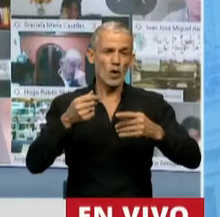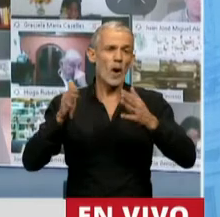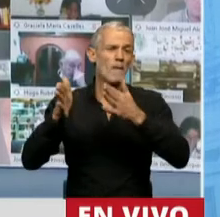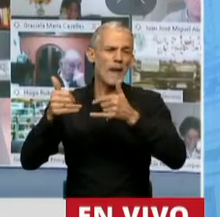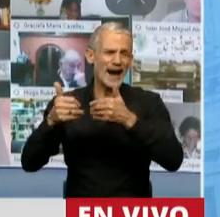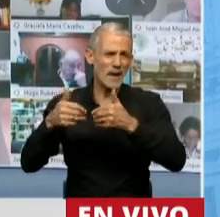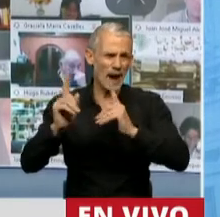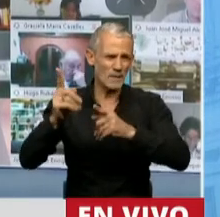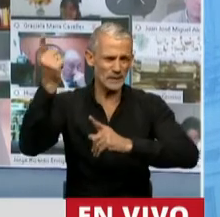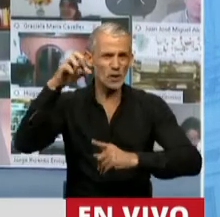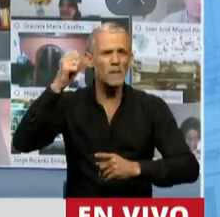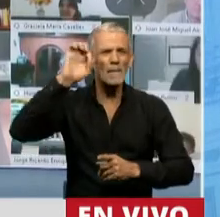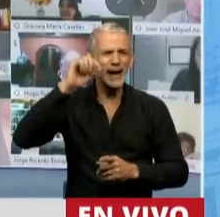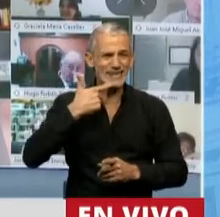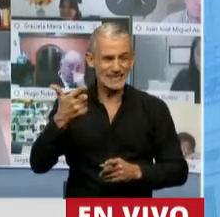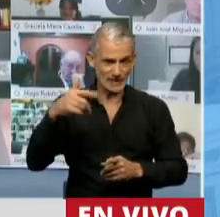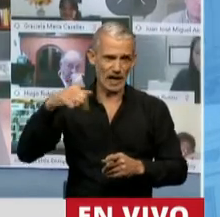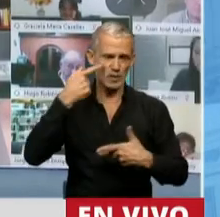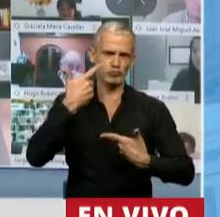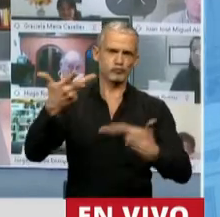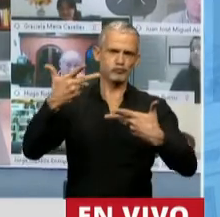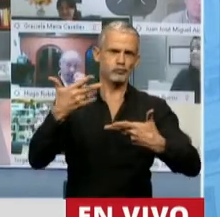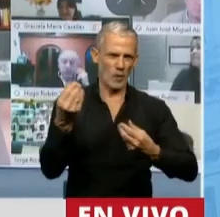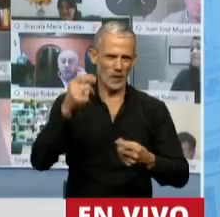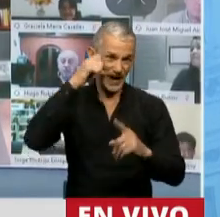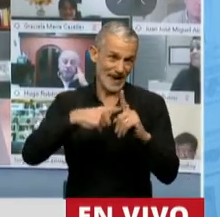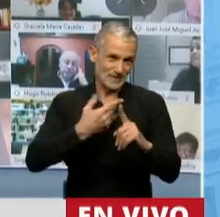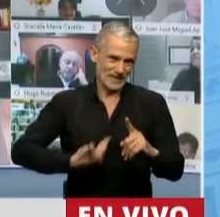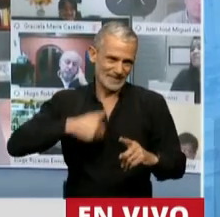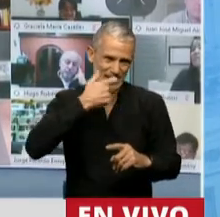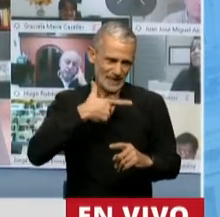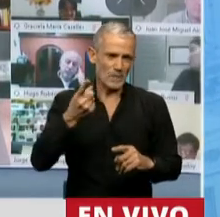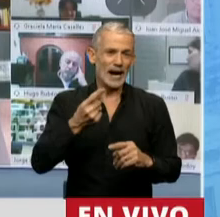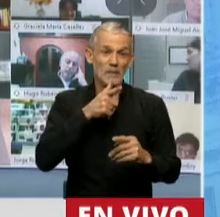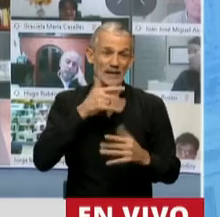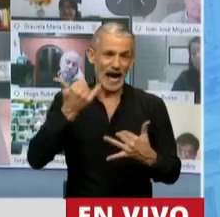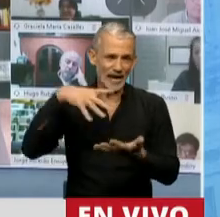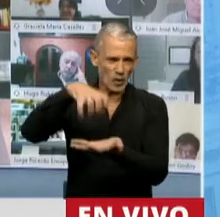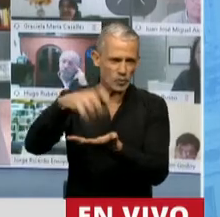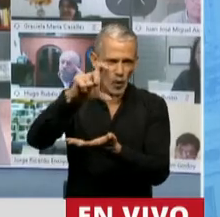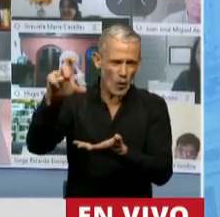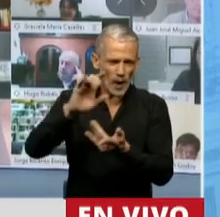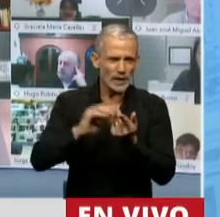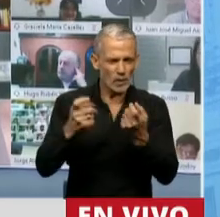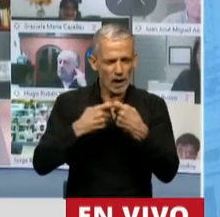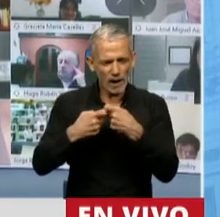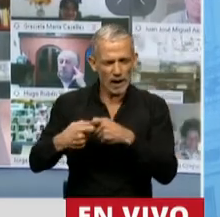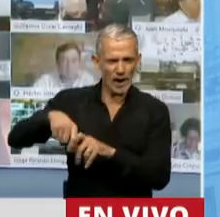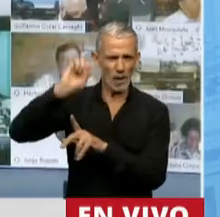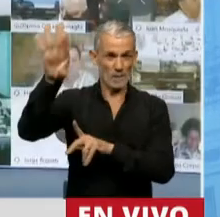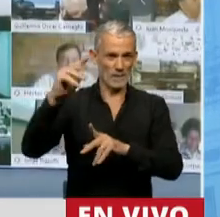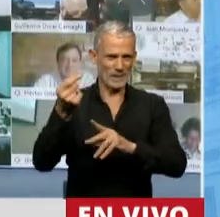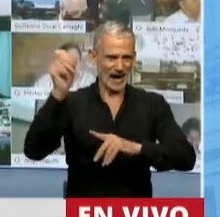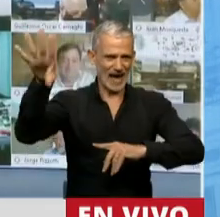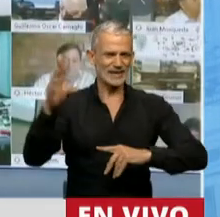Papers, que tuvo mucha visibilidad en nuestro país por la aparición del expresidente Macri como usuario de esas estructuras offshore, sino también